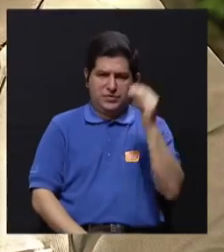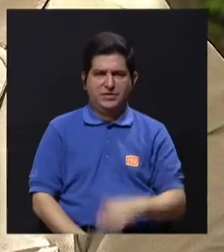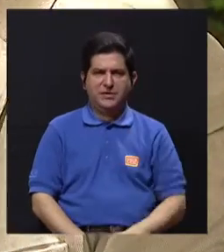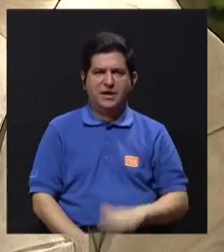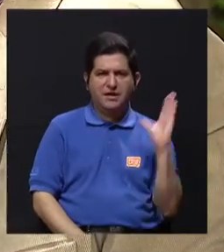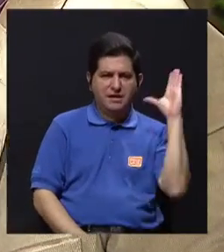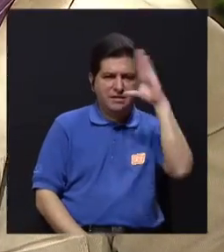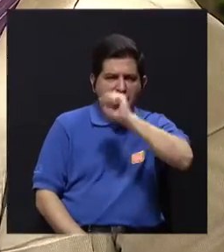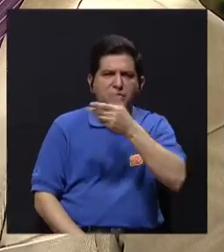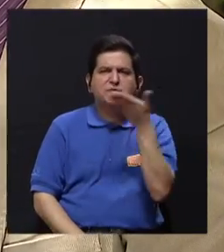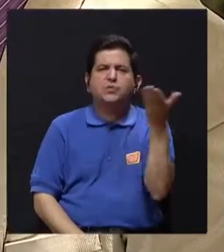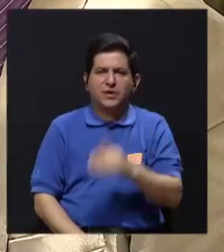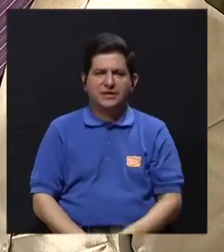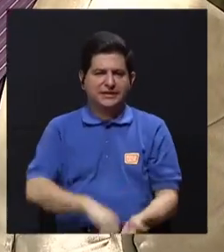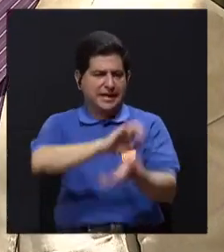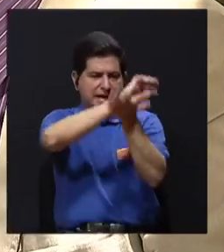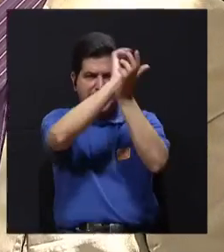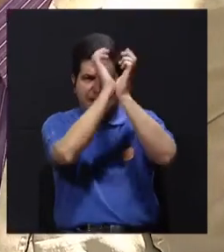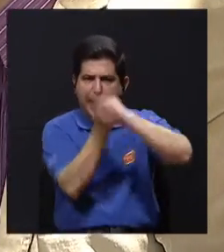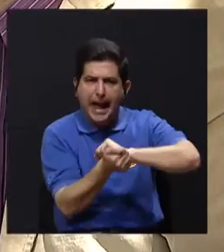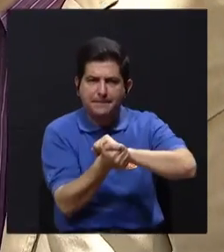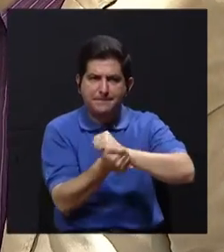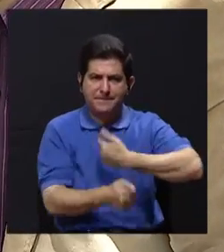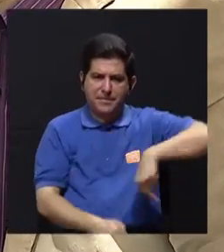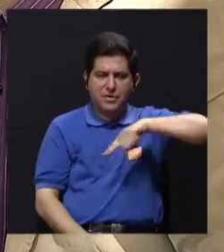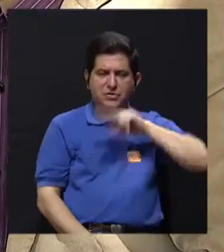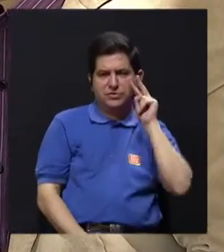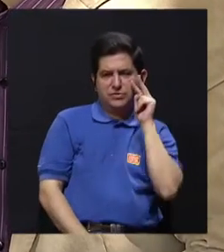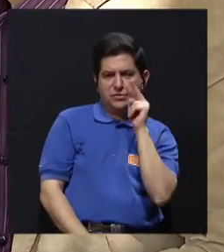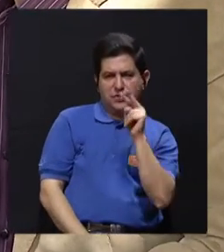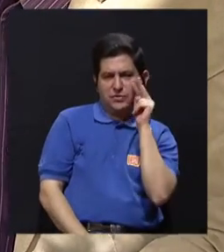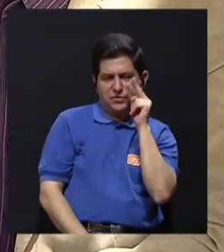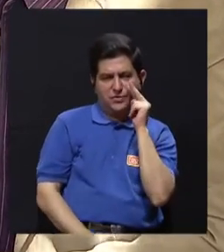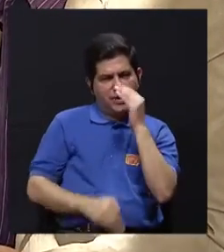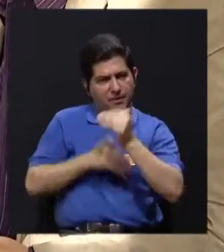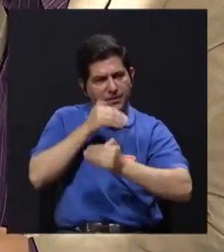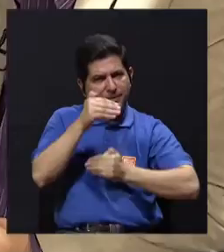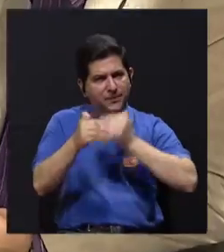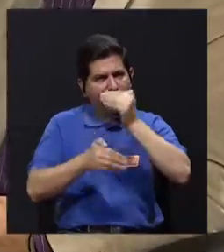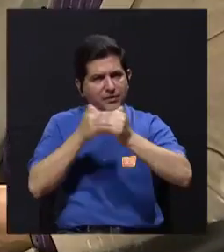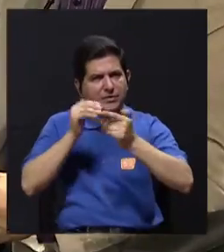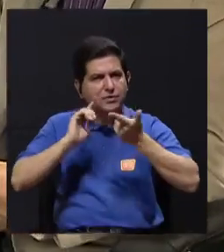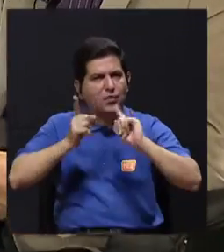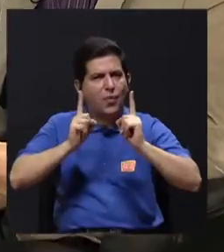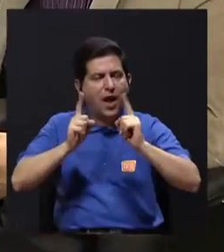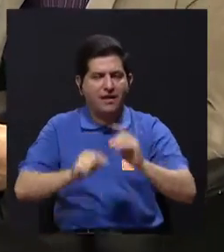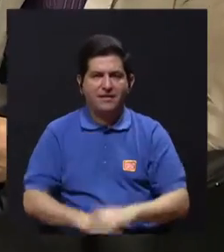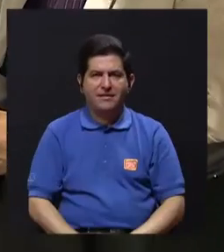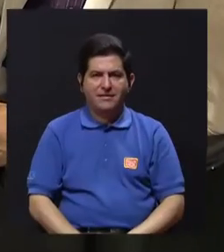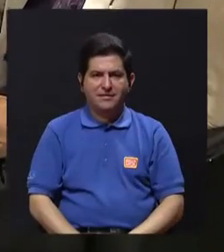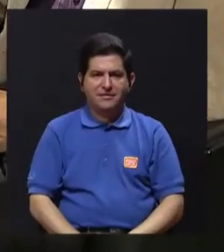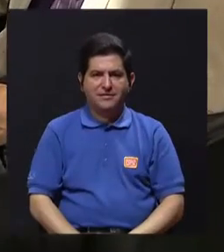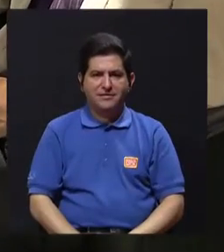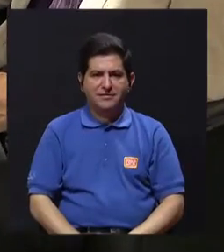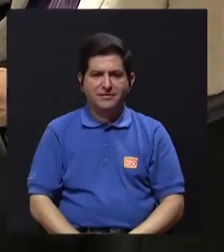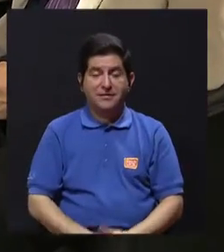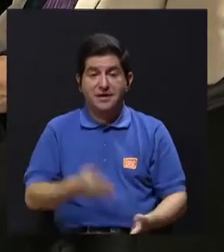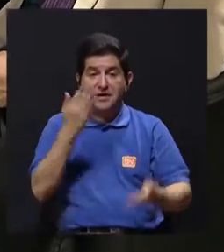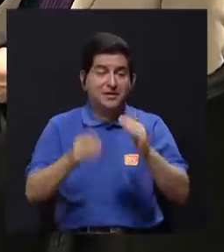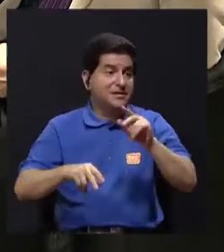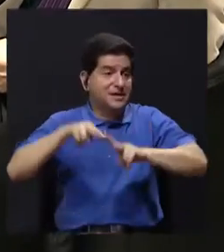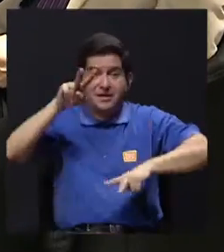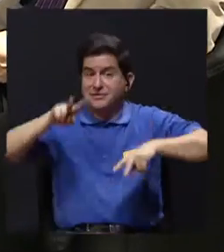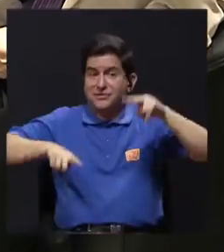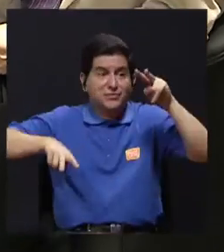¿Qué es lo que más podemos notar en ellos? ¿Cuáles son esos cambios que vamos a comenzar a ir observando? Creo que no hay nada más